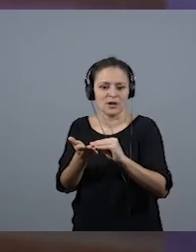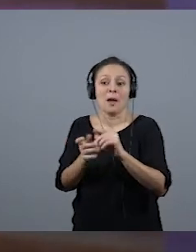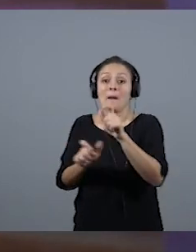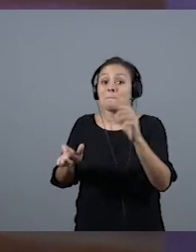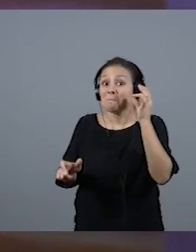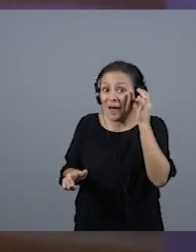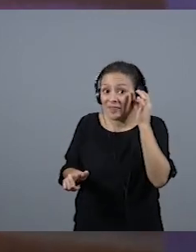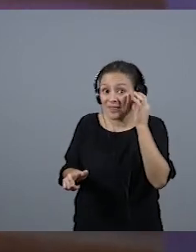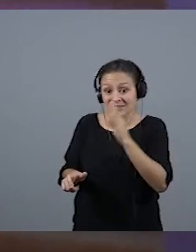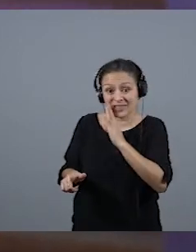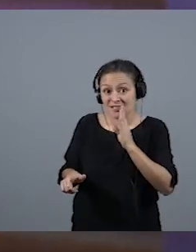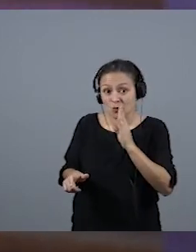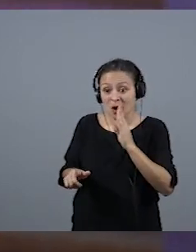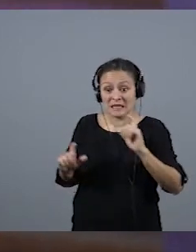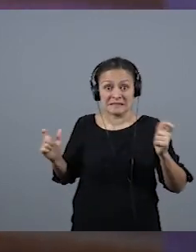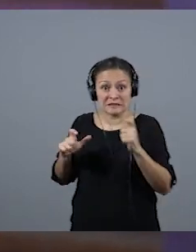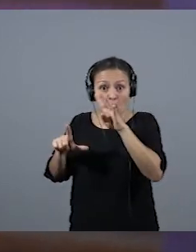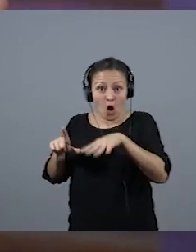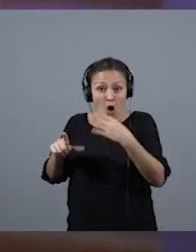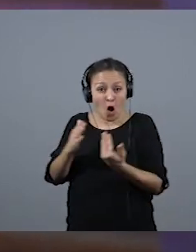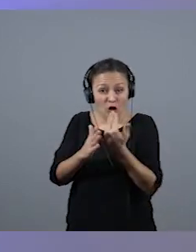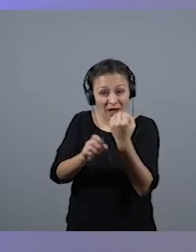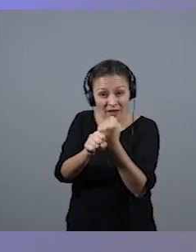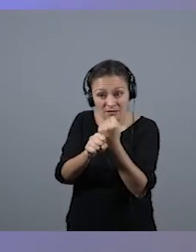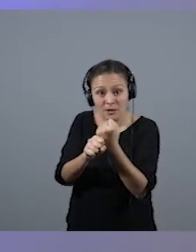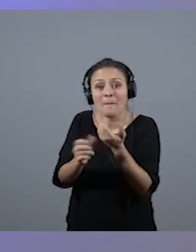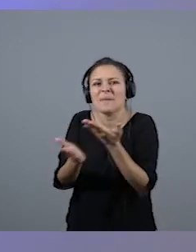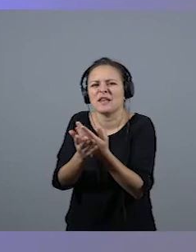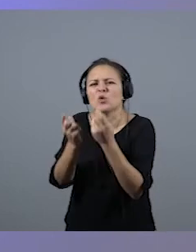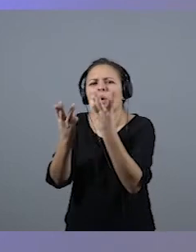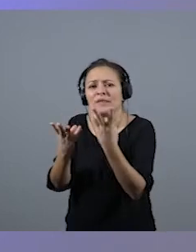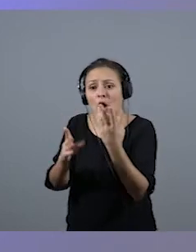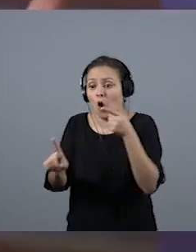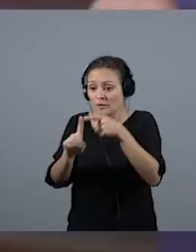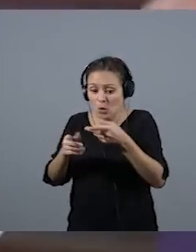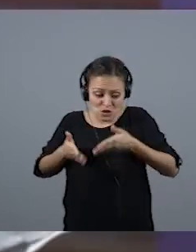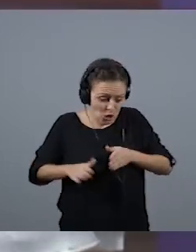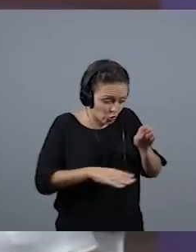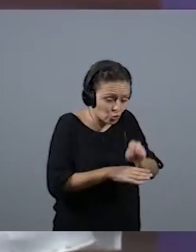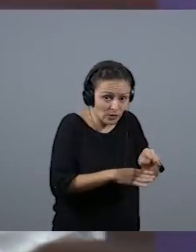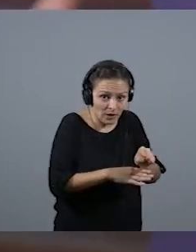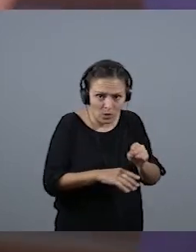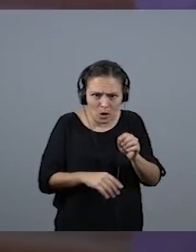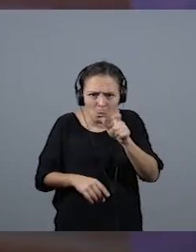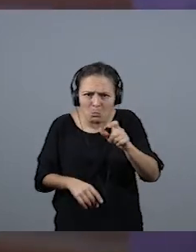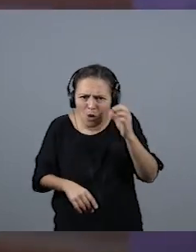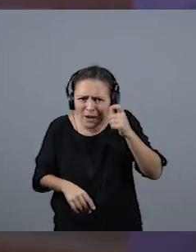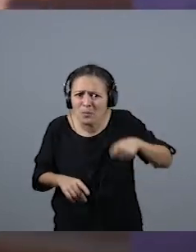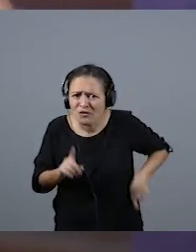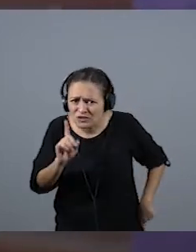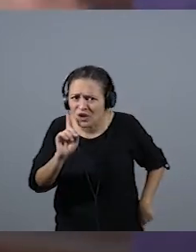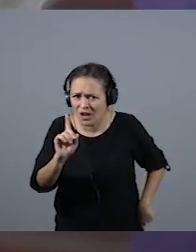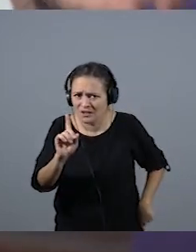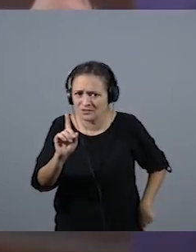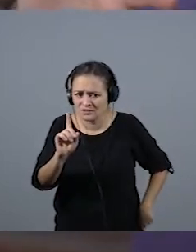jornada? Sí, bastantes además, bastante. Para atender el cuidado de sus hijos profesionales que han dicho, oye,